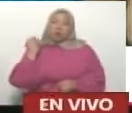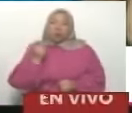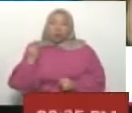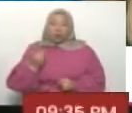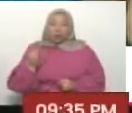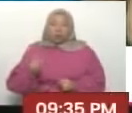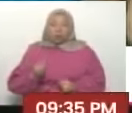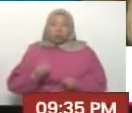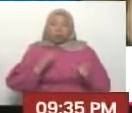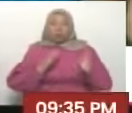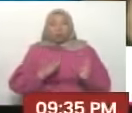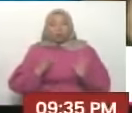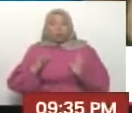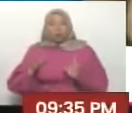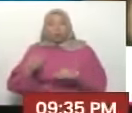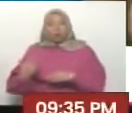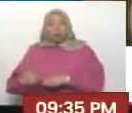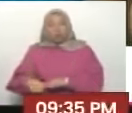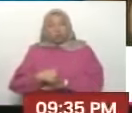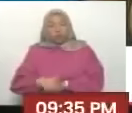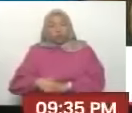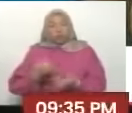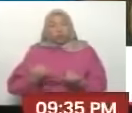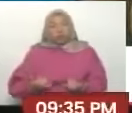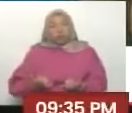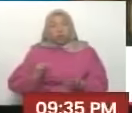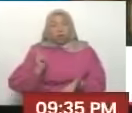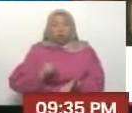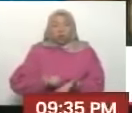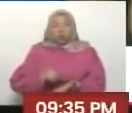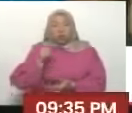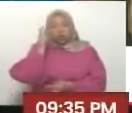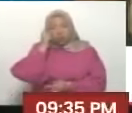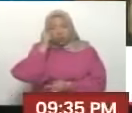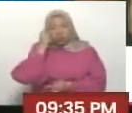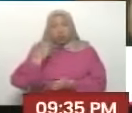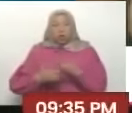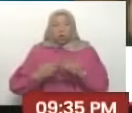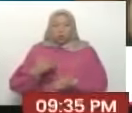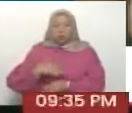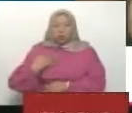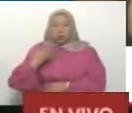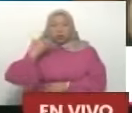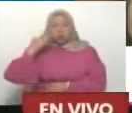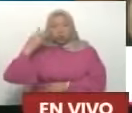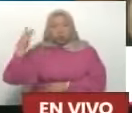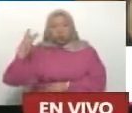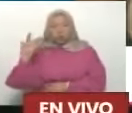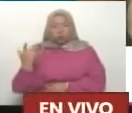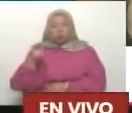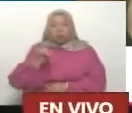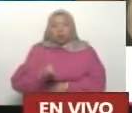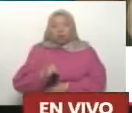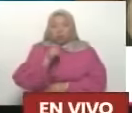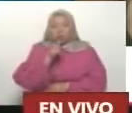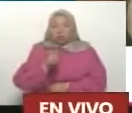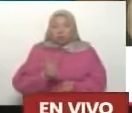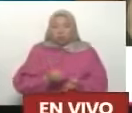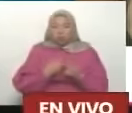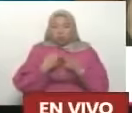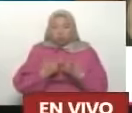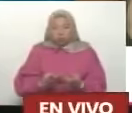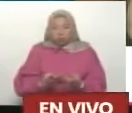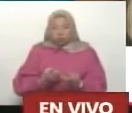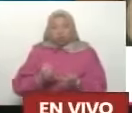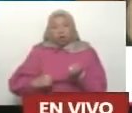se organiza en la calle, presenta sus ideas y hace posible sus sueños, su mano también y su voluntad de estar allí